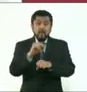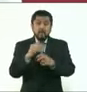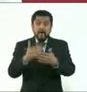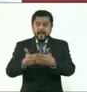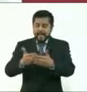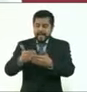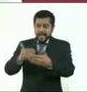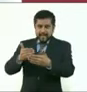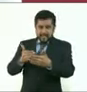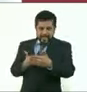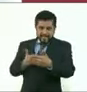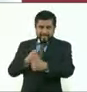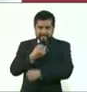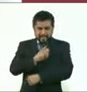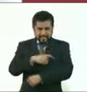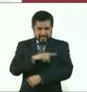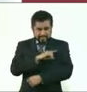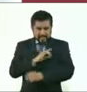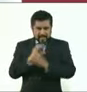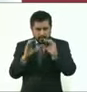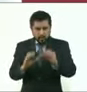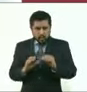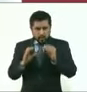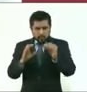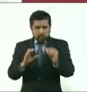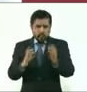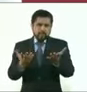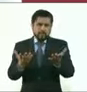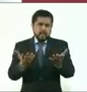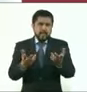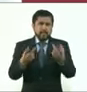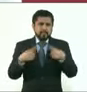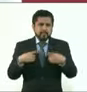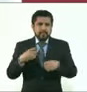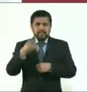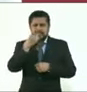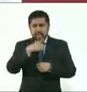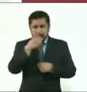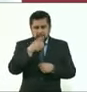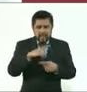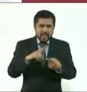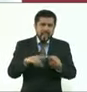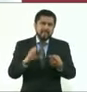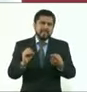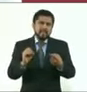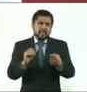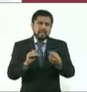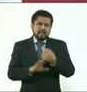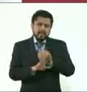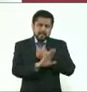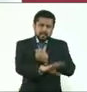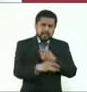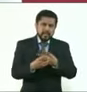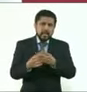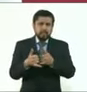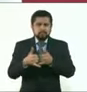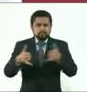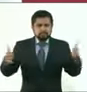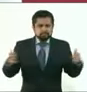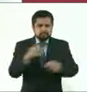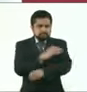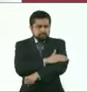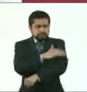de la salud y que la población puede evitar tener diabetes o que esté bien atendida, hipertensión, obesidad